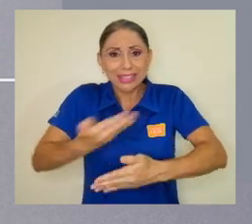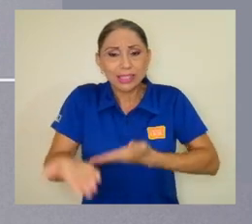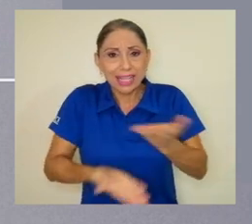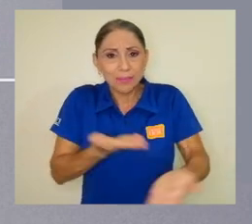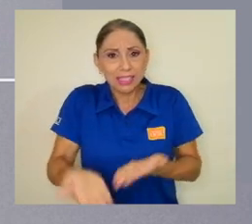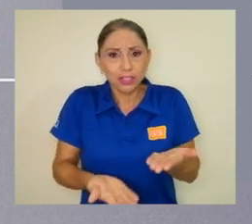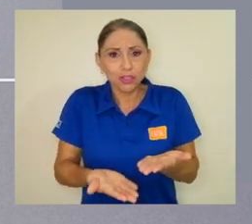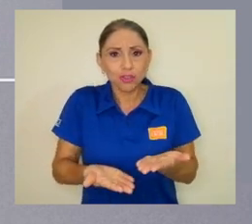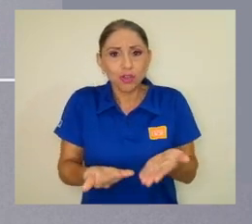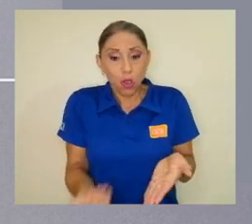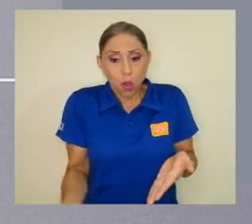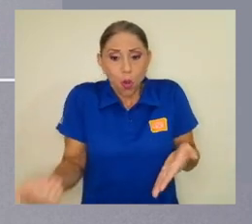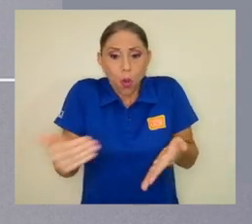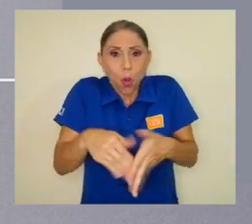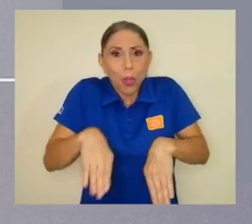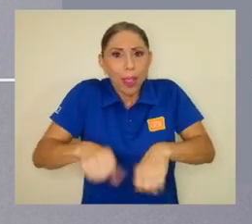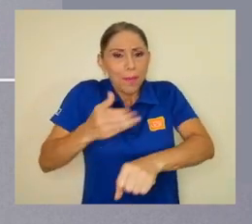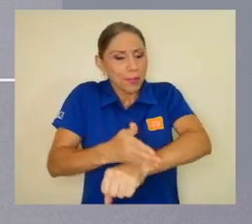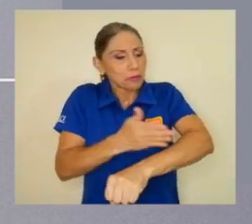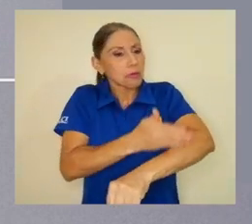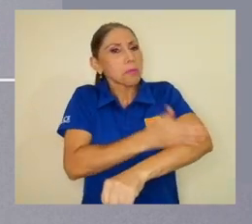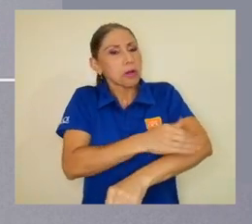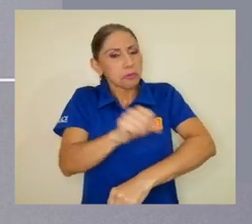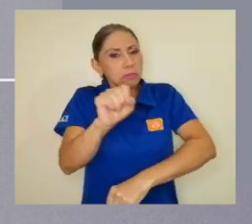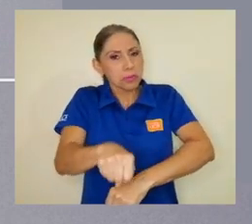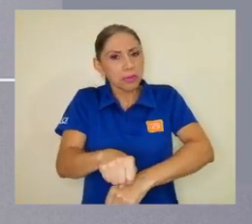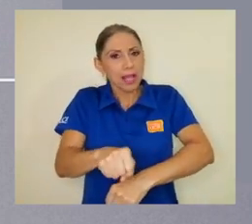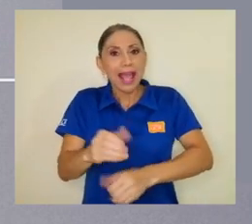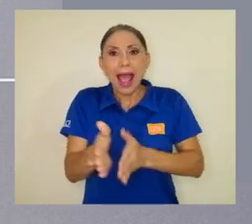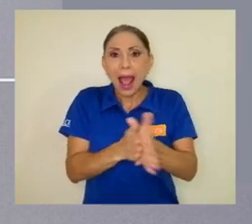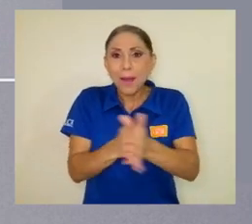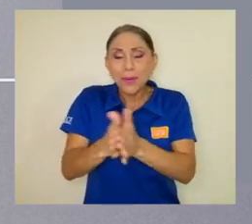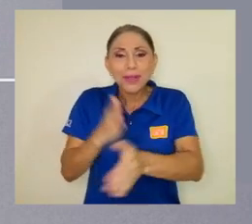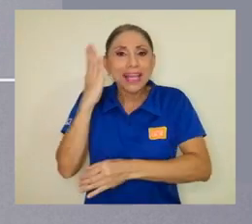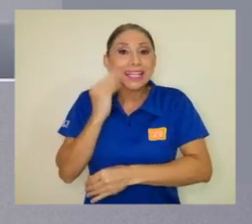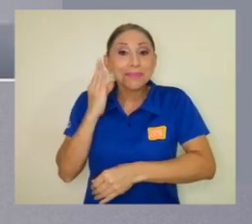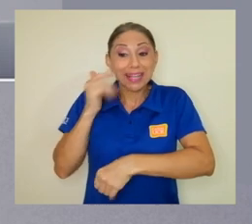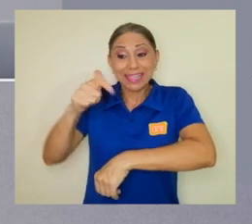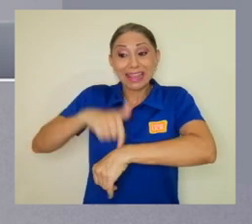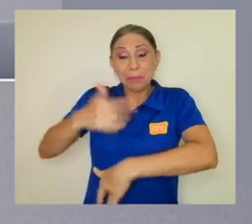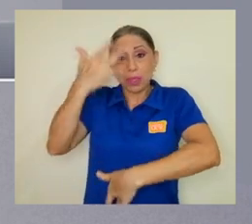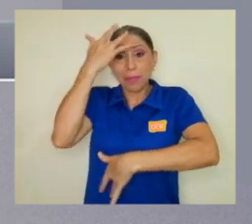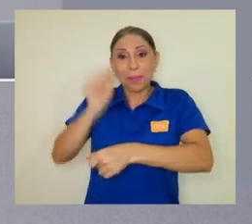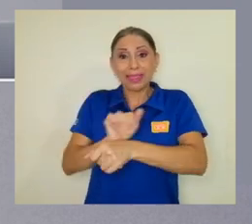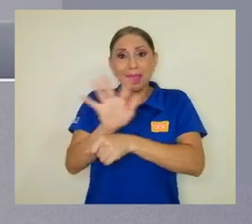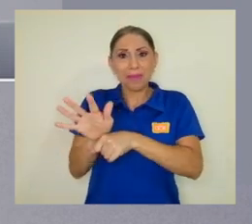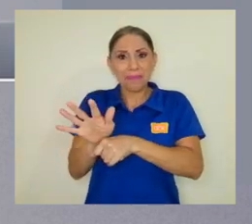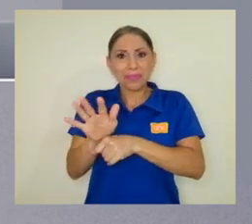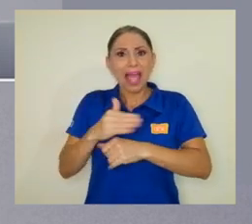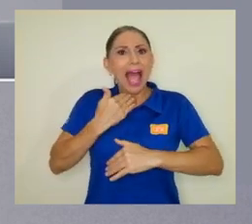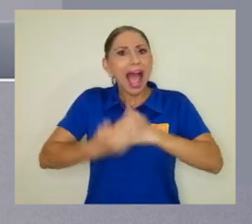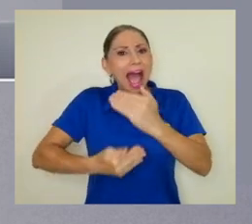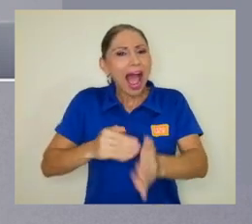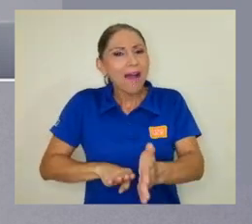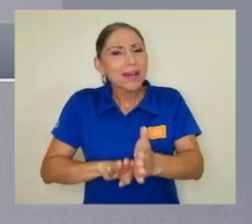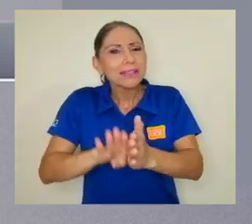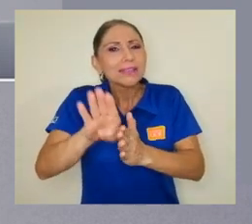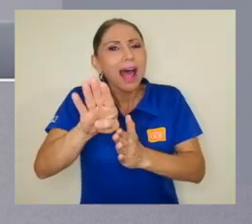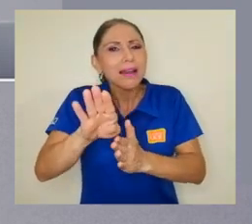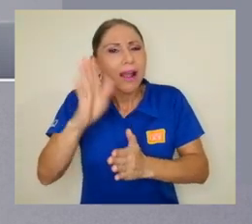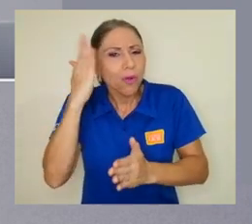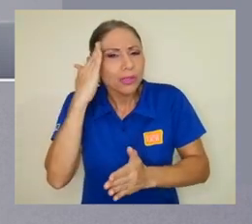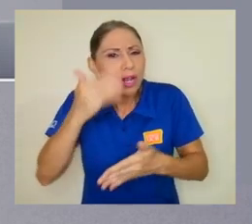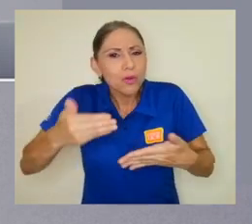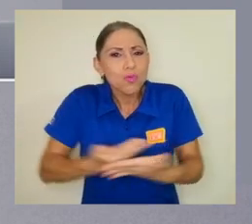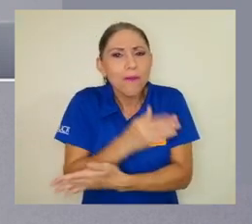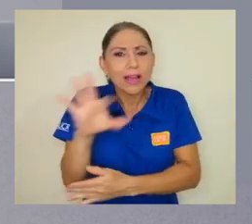Actuar desde la resiliencia y aprovechar la experiencia desarrollada en la pandemia. Avanzar hacia nuevas formas de enseñar,